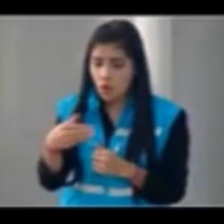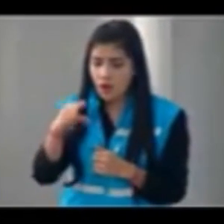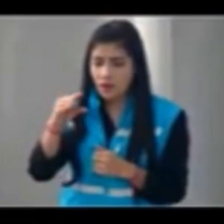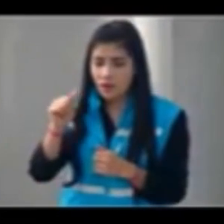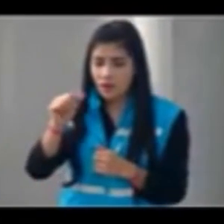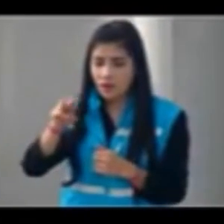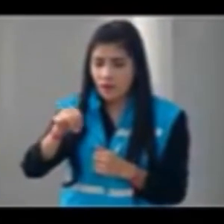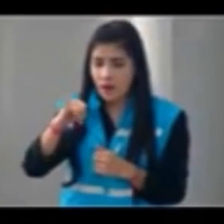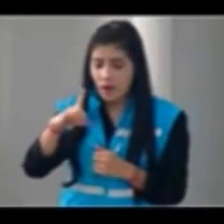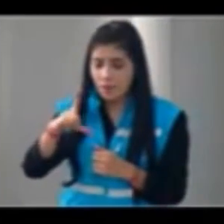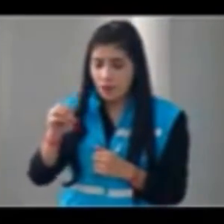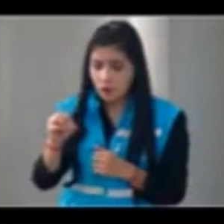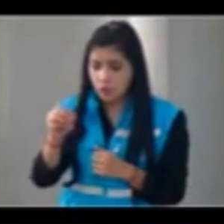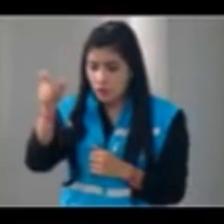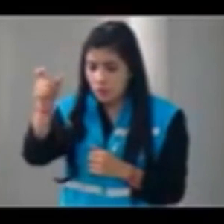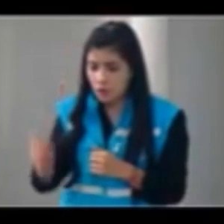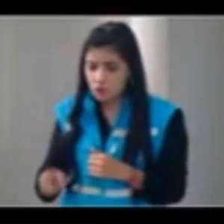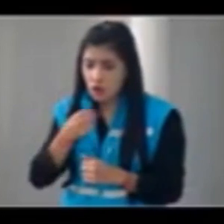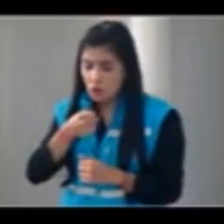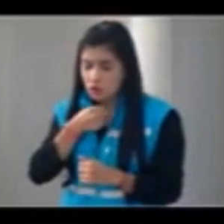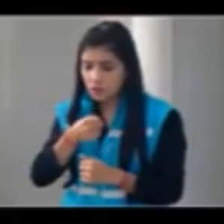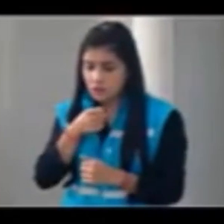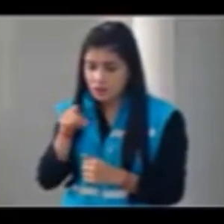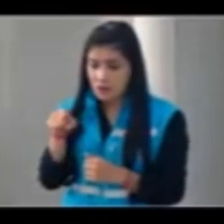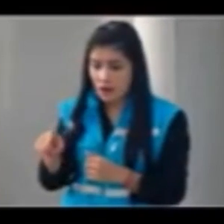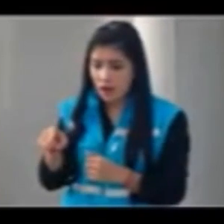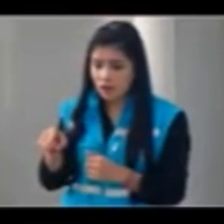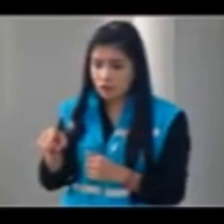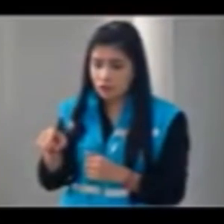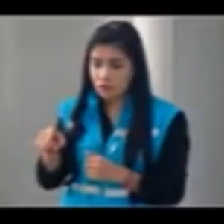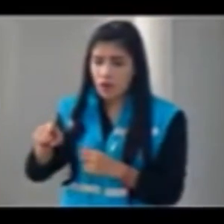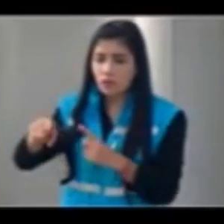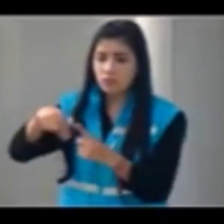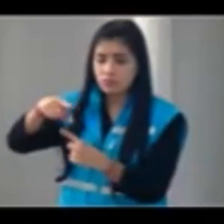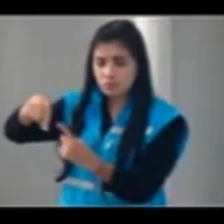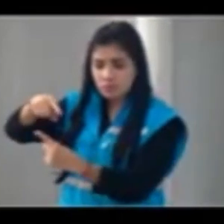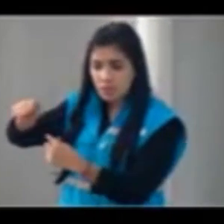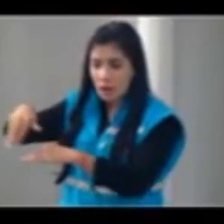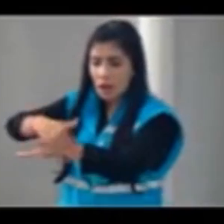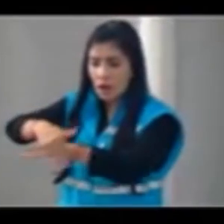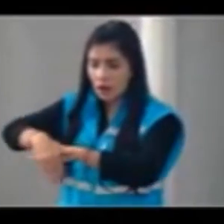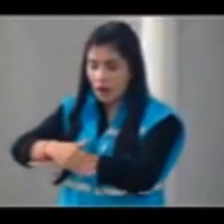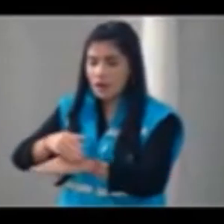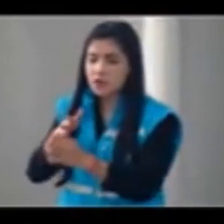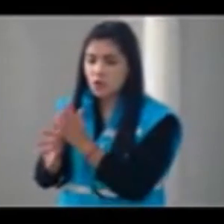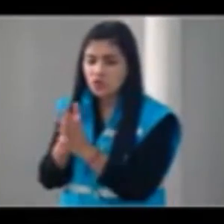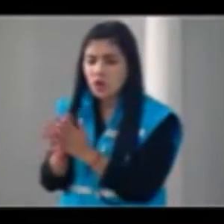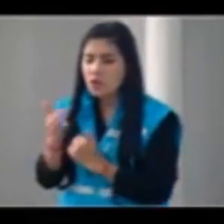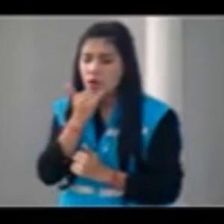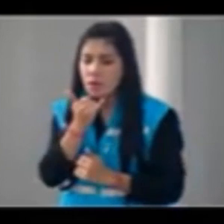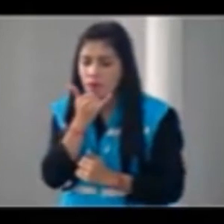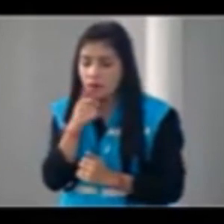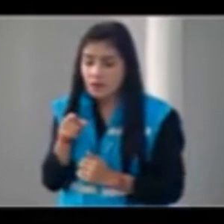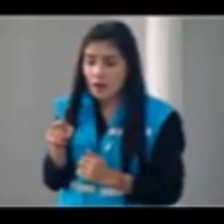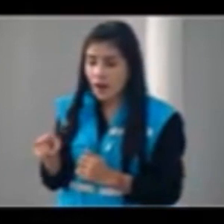al grueso periodistas, mientras que la mayoría de los periodistas tienen que hacer la labor de reportería, estar en la calle y contar lo que va pasando. El doctor Juan